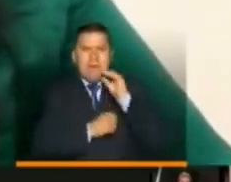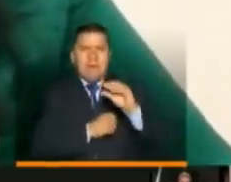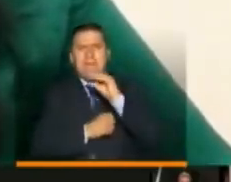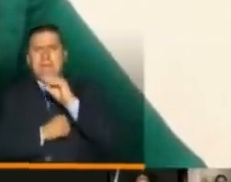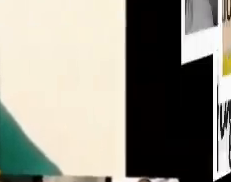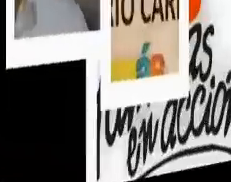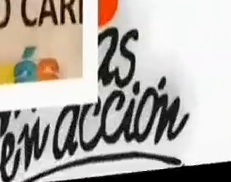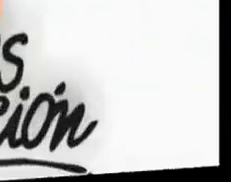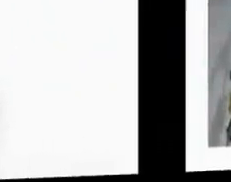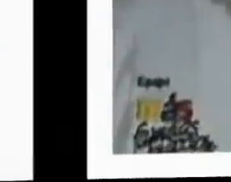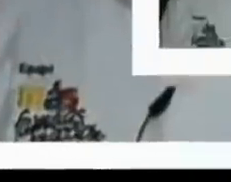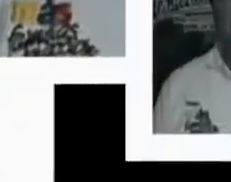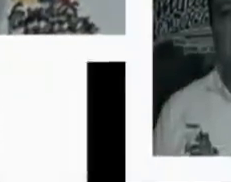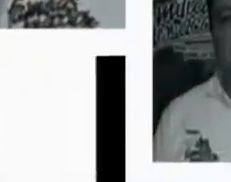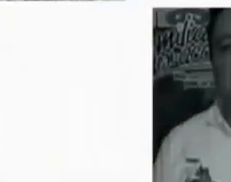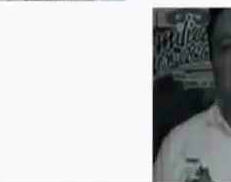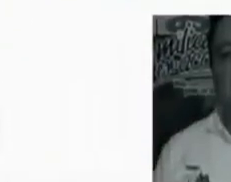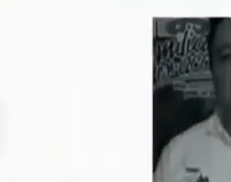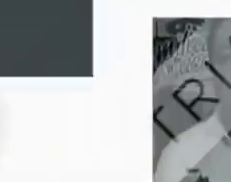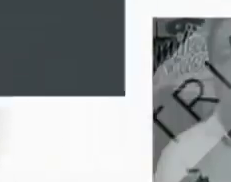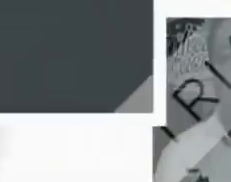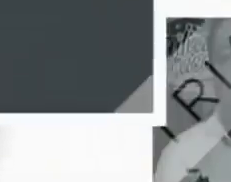reactivación económica. Gracias.